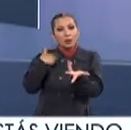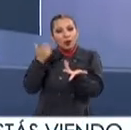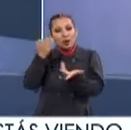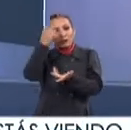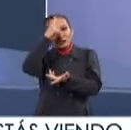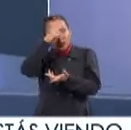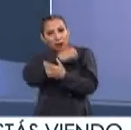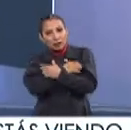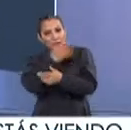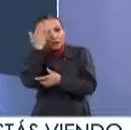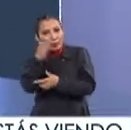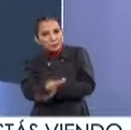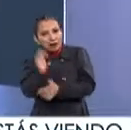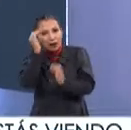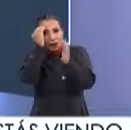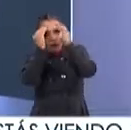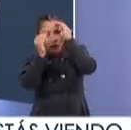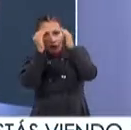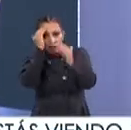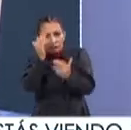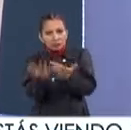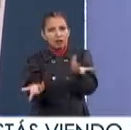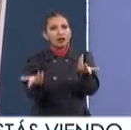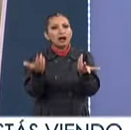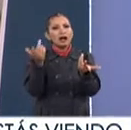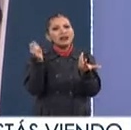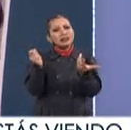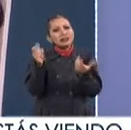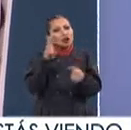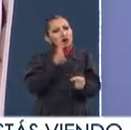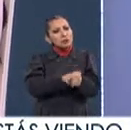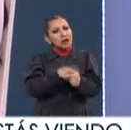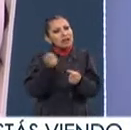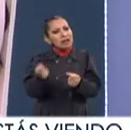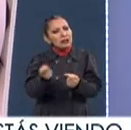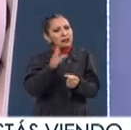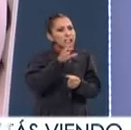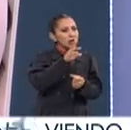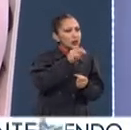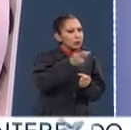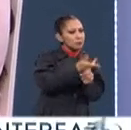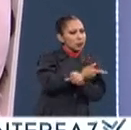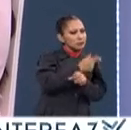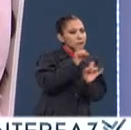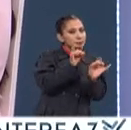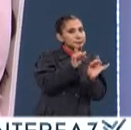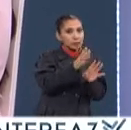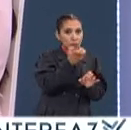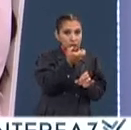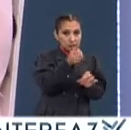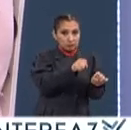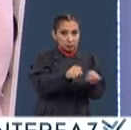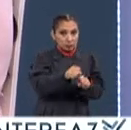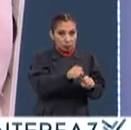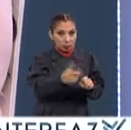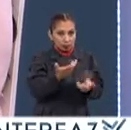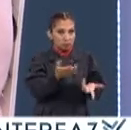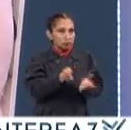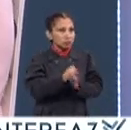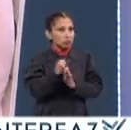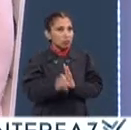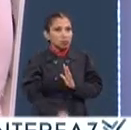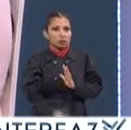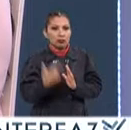psicoeducación, saber y conocer Qué es normal y que nos sucede en un momento como este Como puede